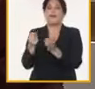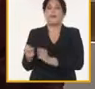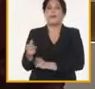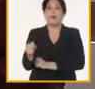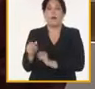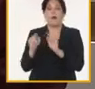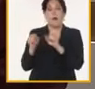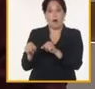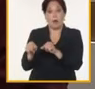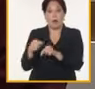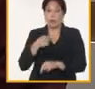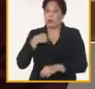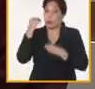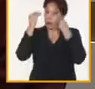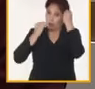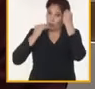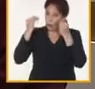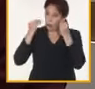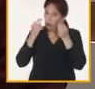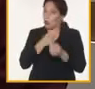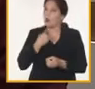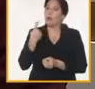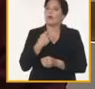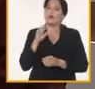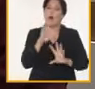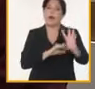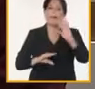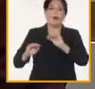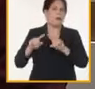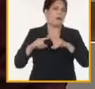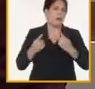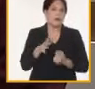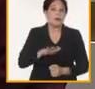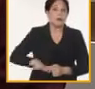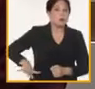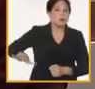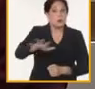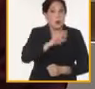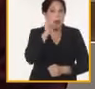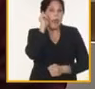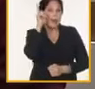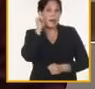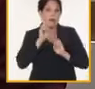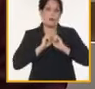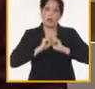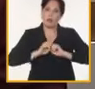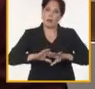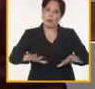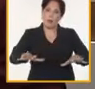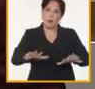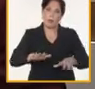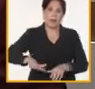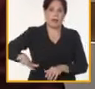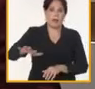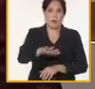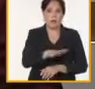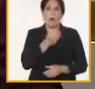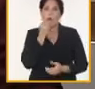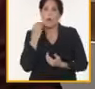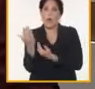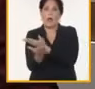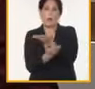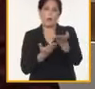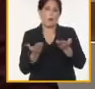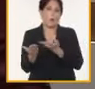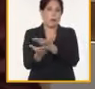en fin yo creo que de lo que se trata como bien tú decías es que todas estas buenas experiencias las acabemos de generalizar utilizando el